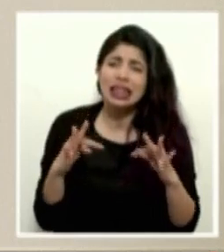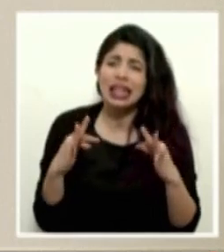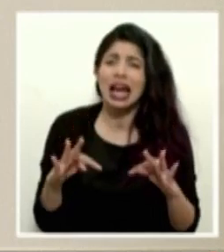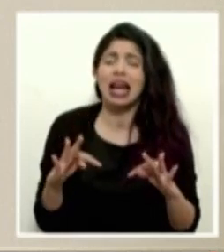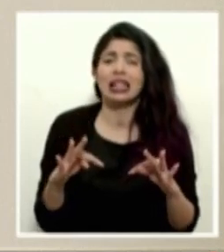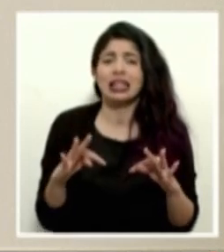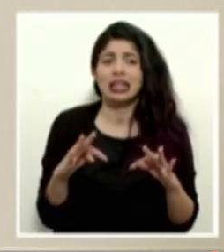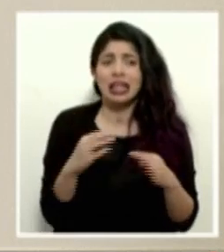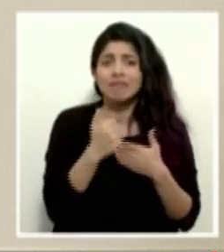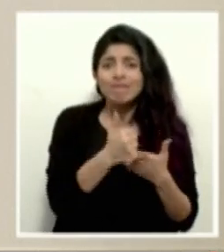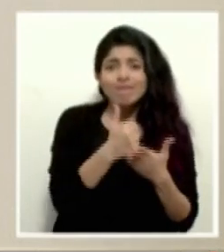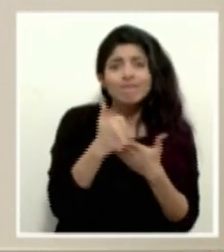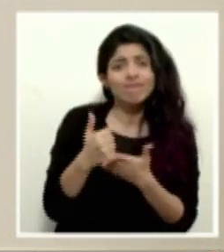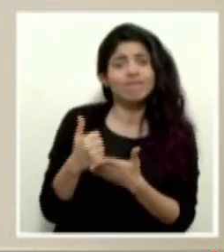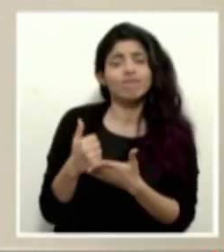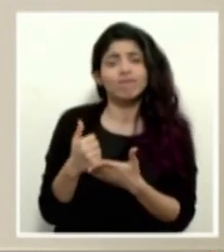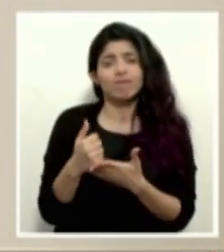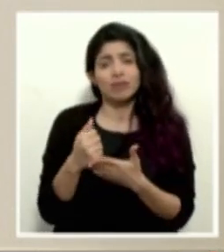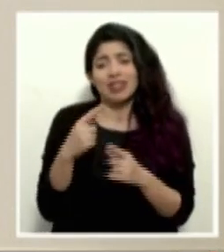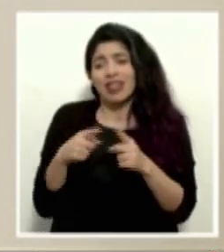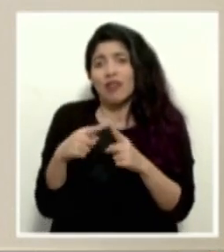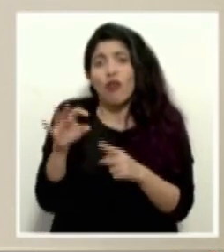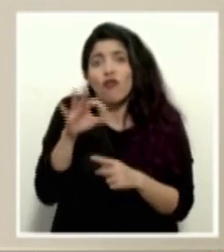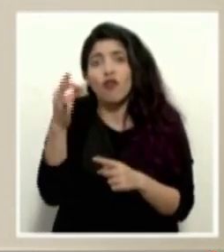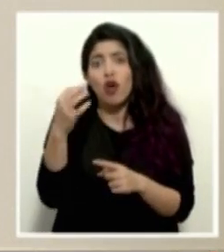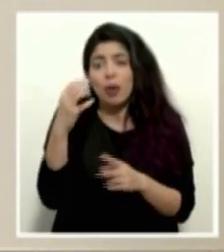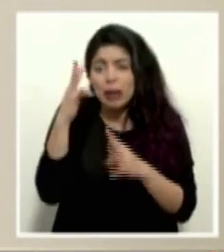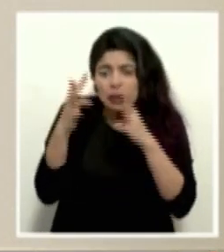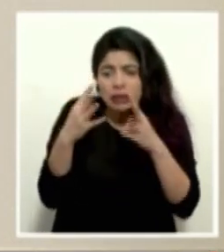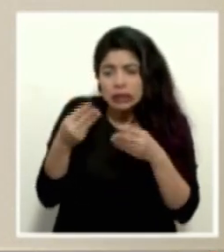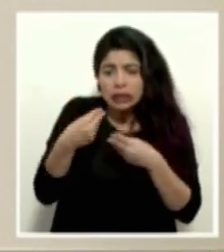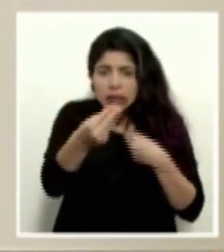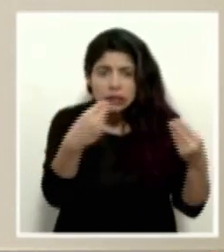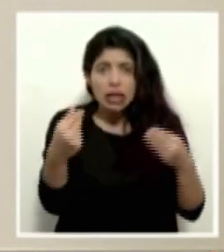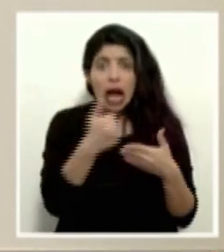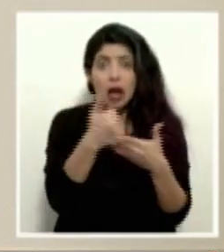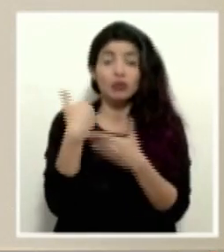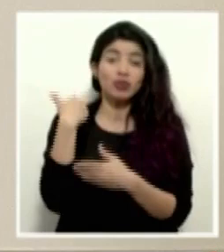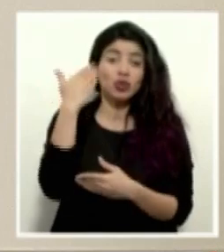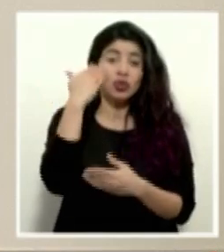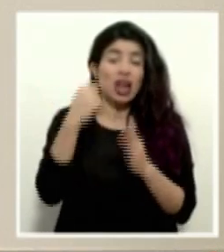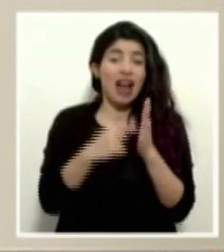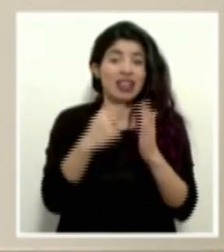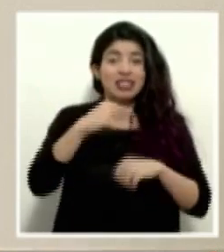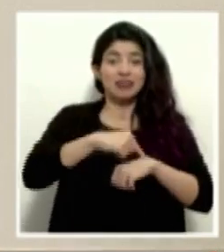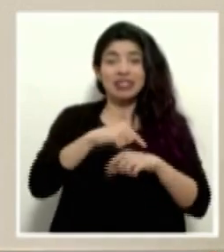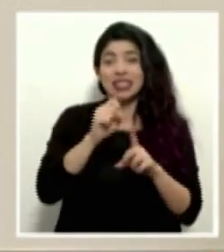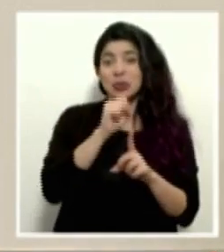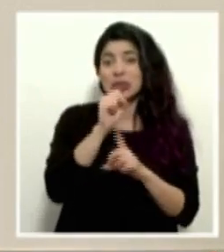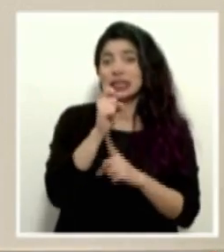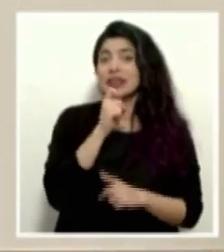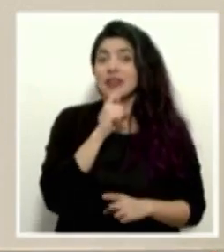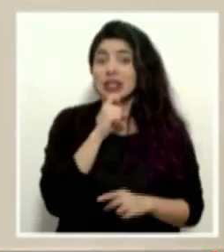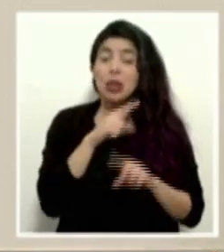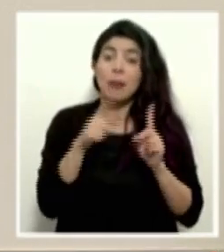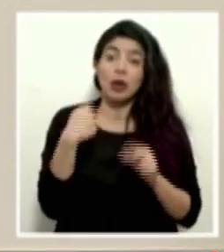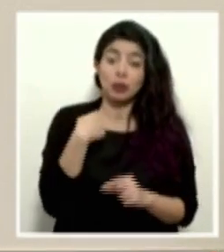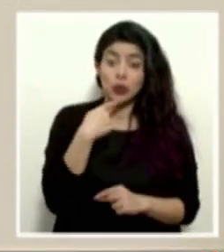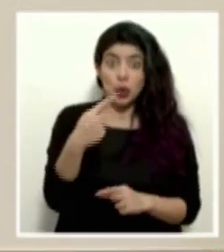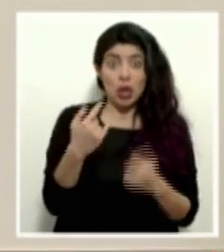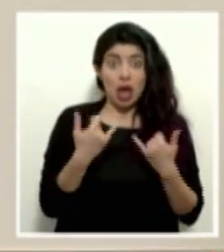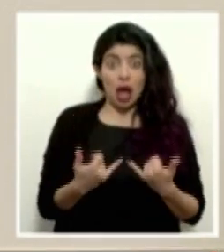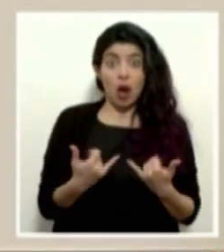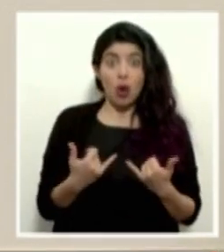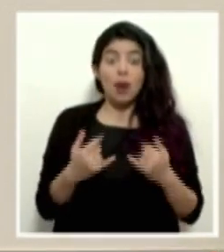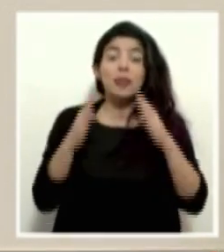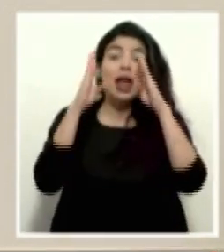extender las ayudas a través de las diferentes formas que hemos tratado de extenderlas, yo sé que hay momentos críticos, pero lo que hemos dicho en este momento,